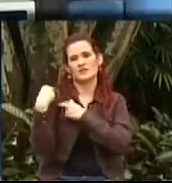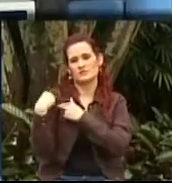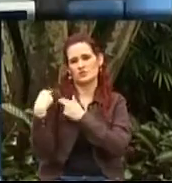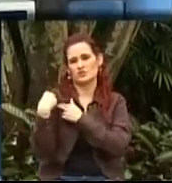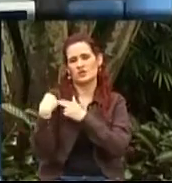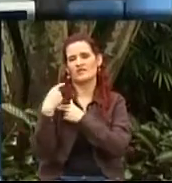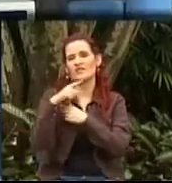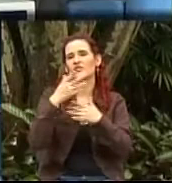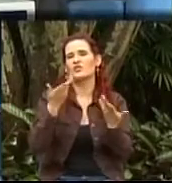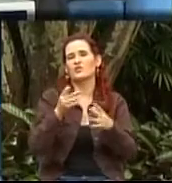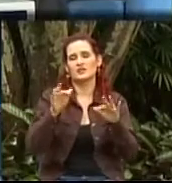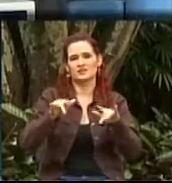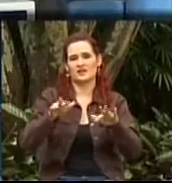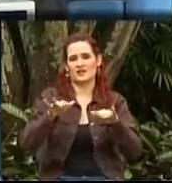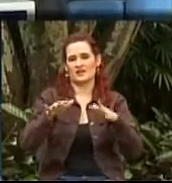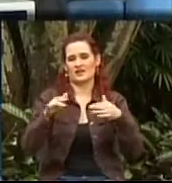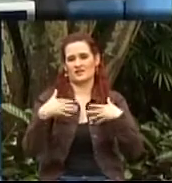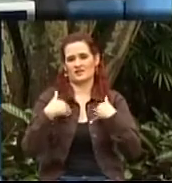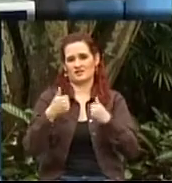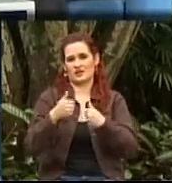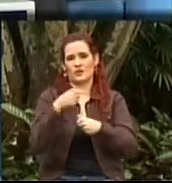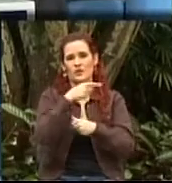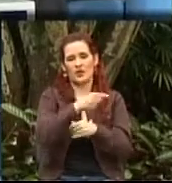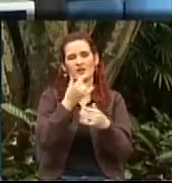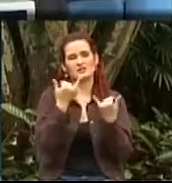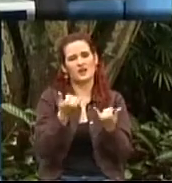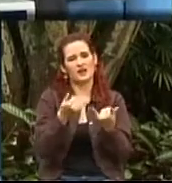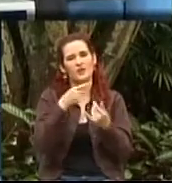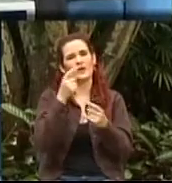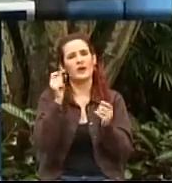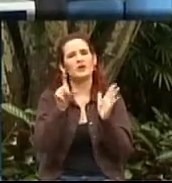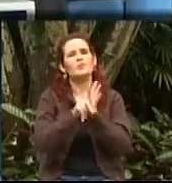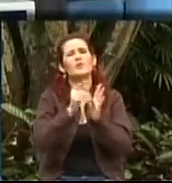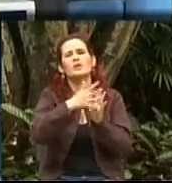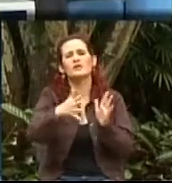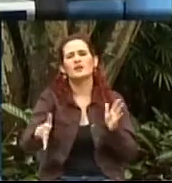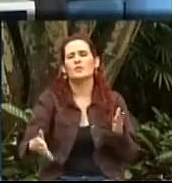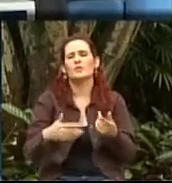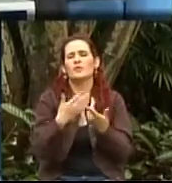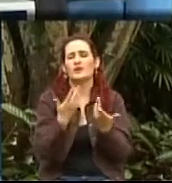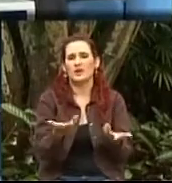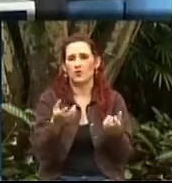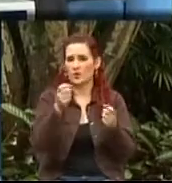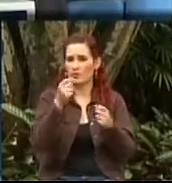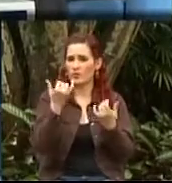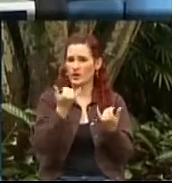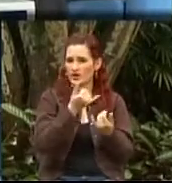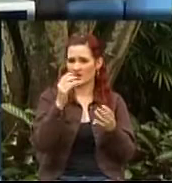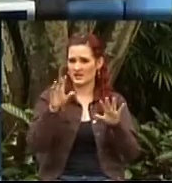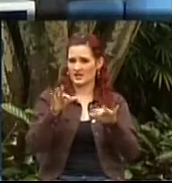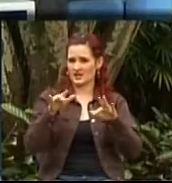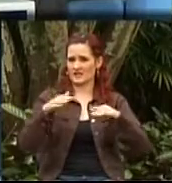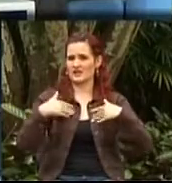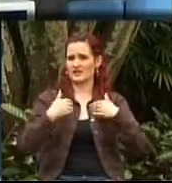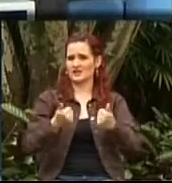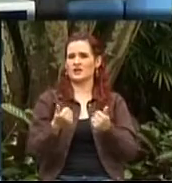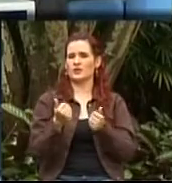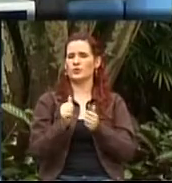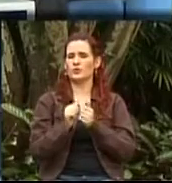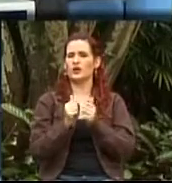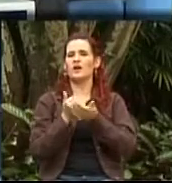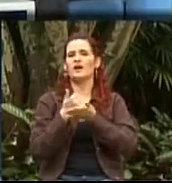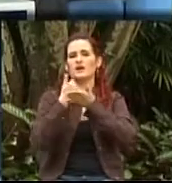anterior y la tenemos para hablar del enfoque de la política pública, de cómo se observa el tema desde la Secretaría, cómo es la oferta